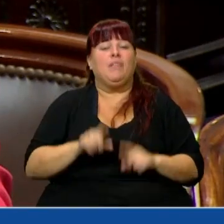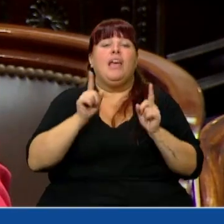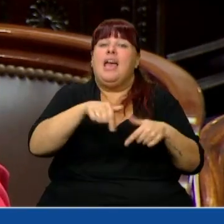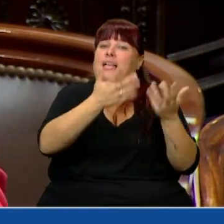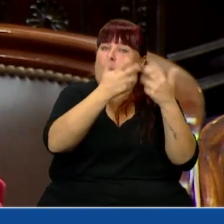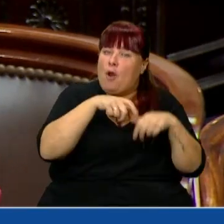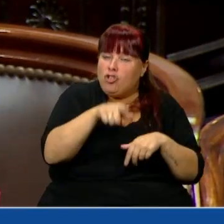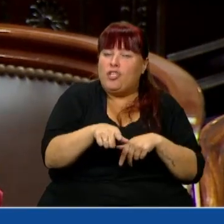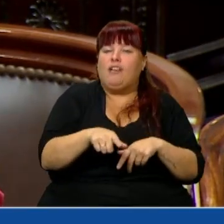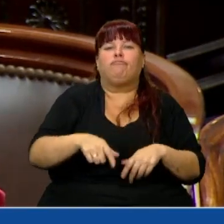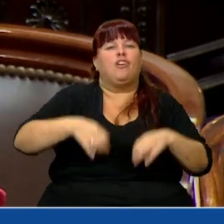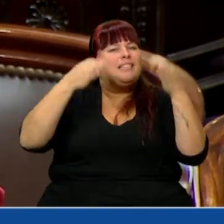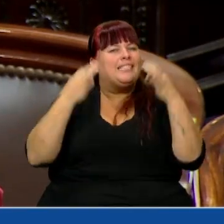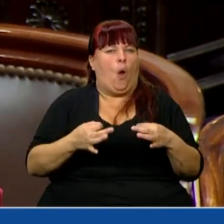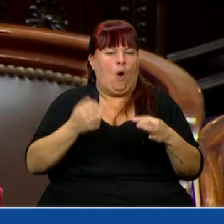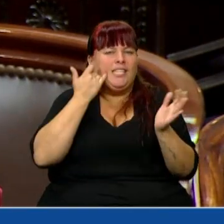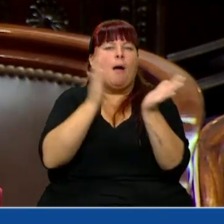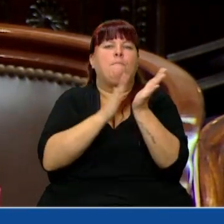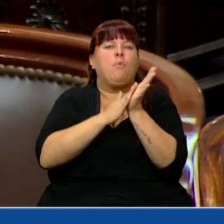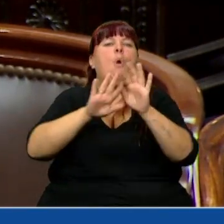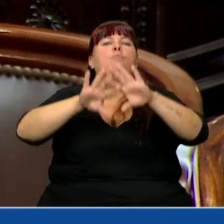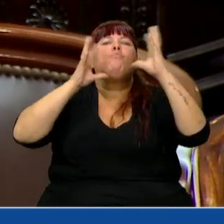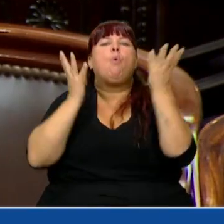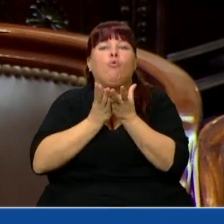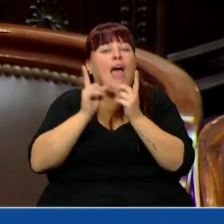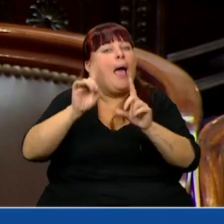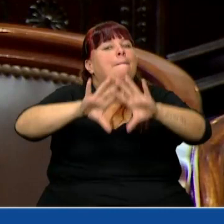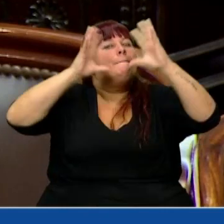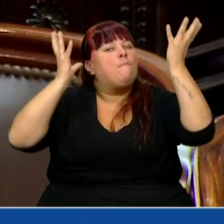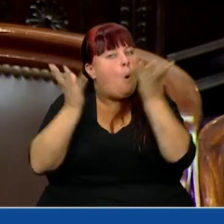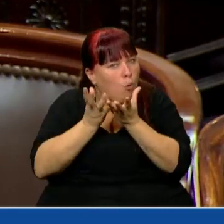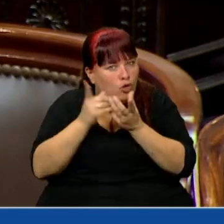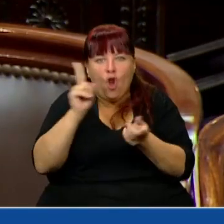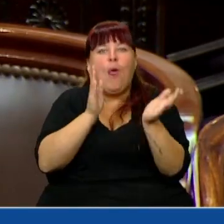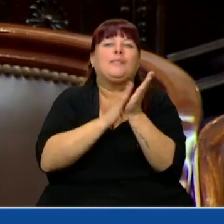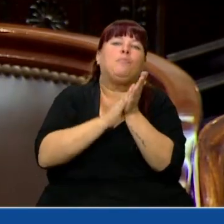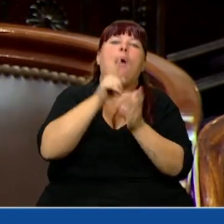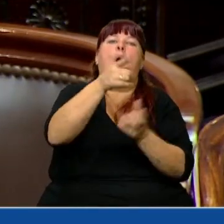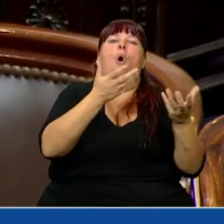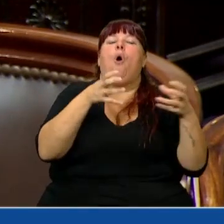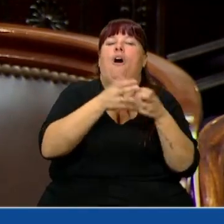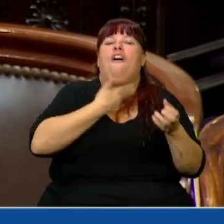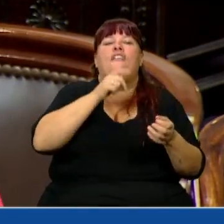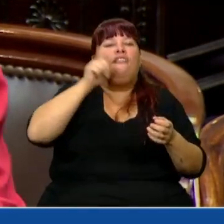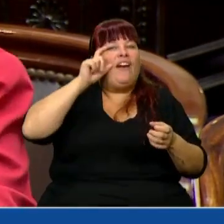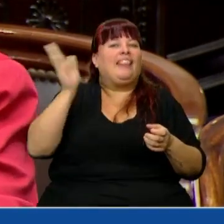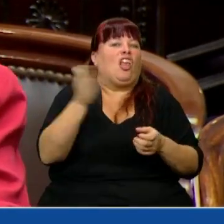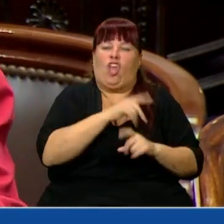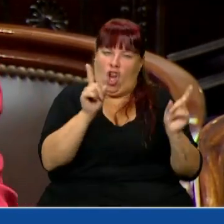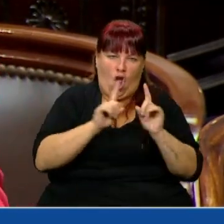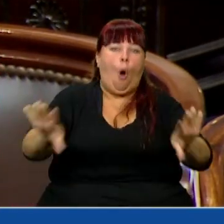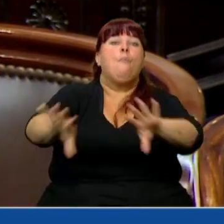garantiza algo que está comprobado en el mundo. En el mundo no lo comprobó el Frente de Todos solamente.